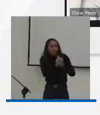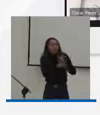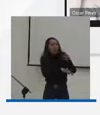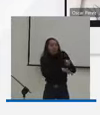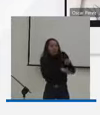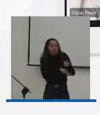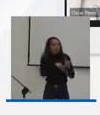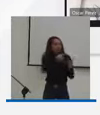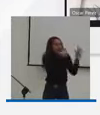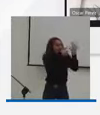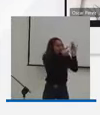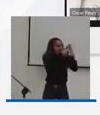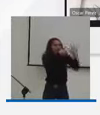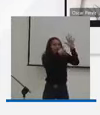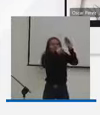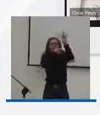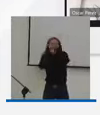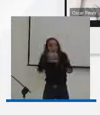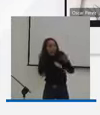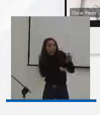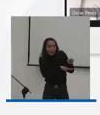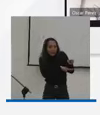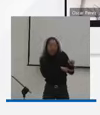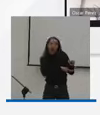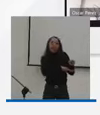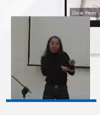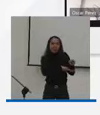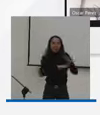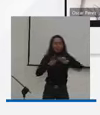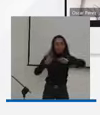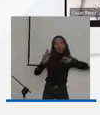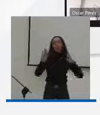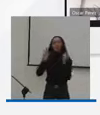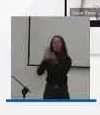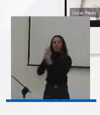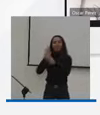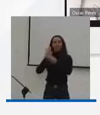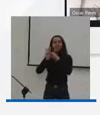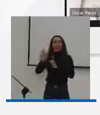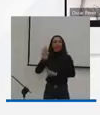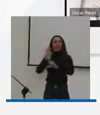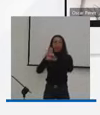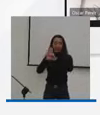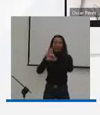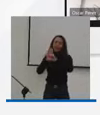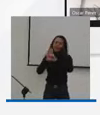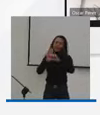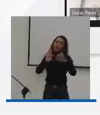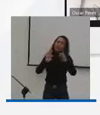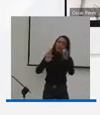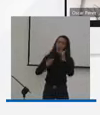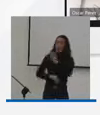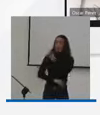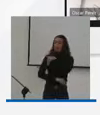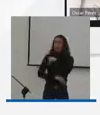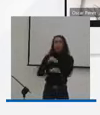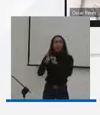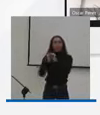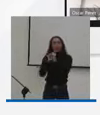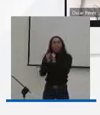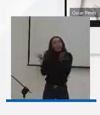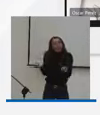esperando, el fortalecimiento del creado ministerio necesita de esa adaptación.